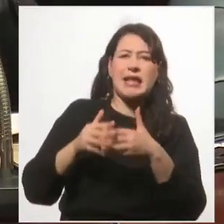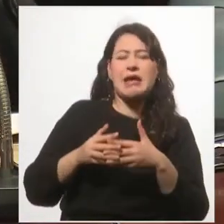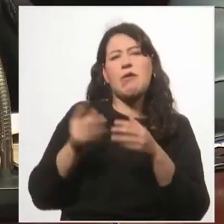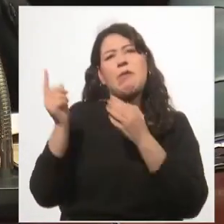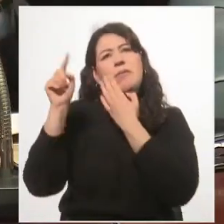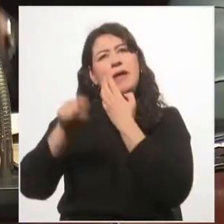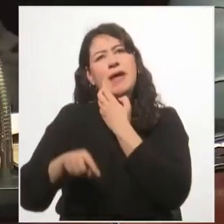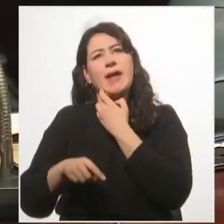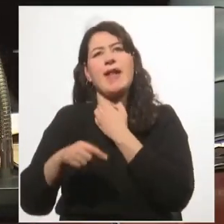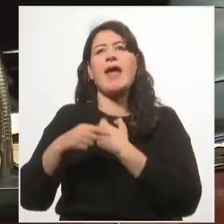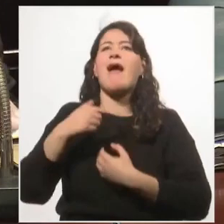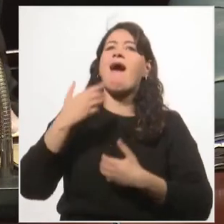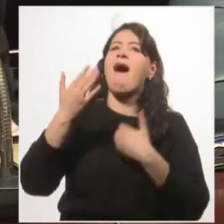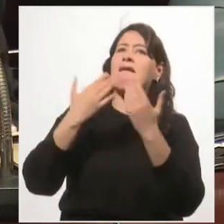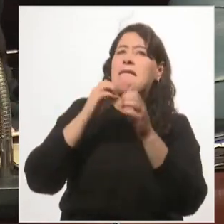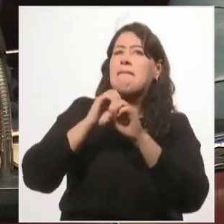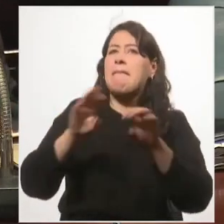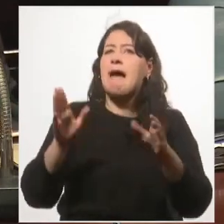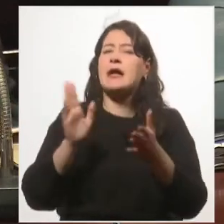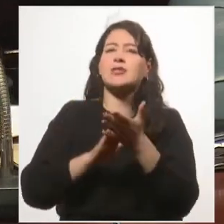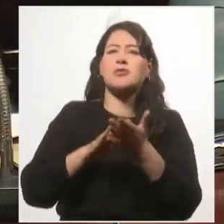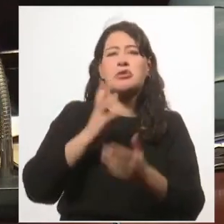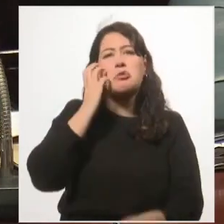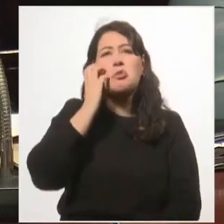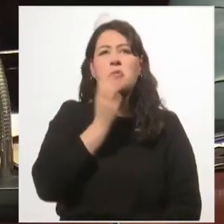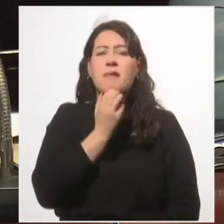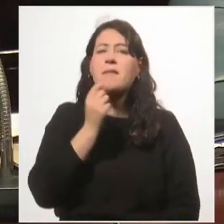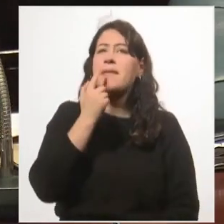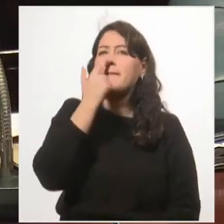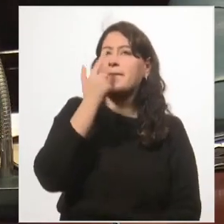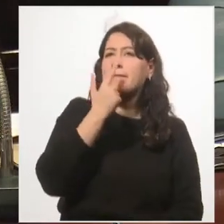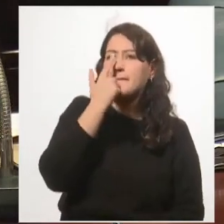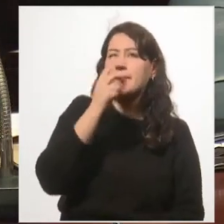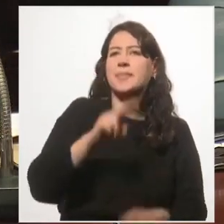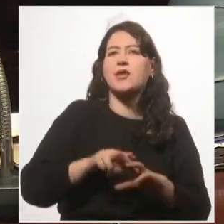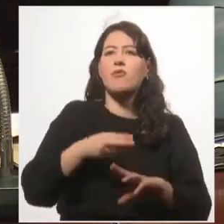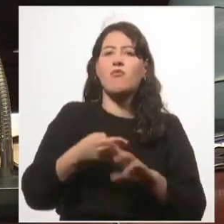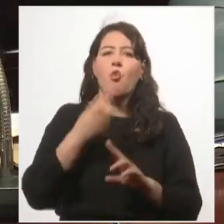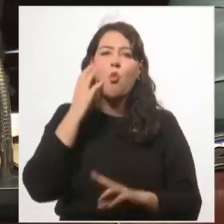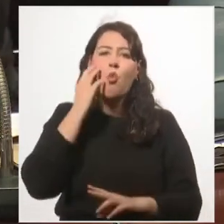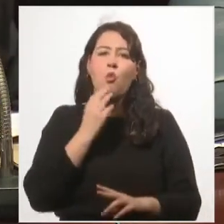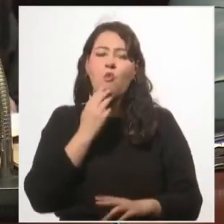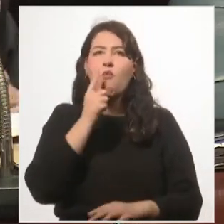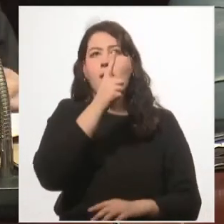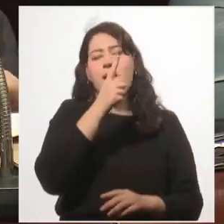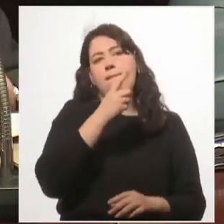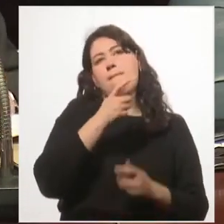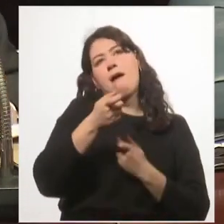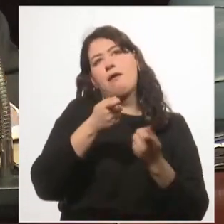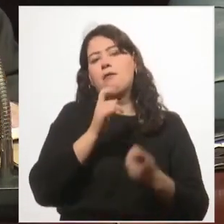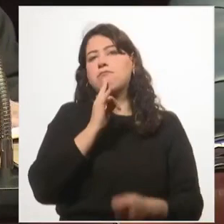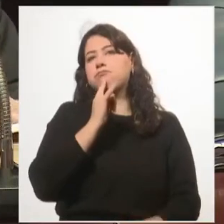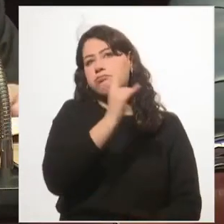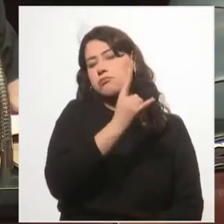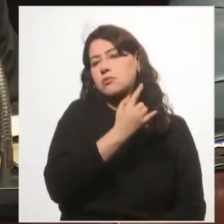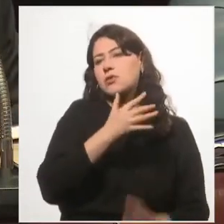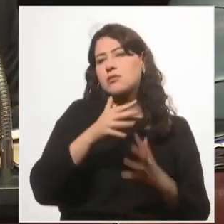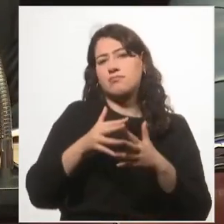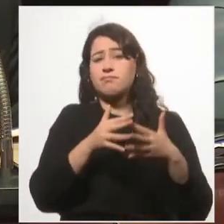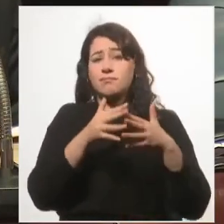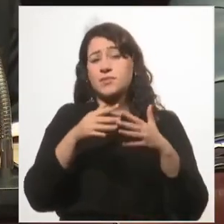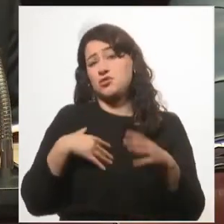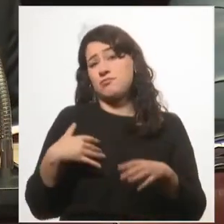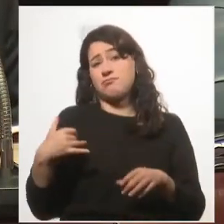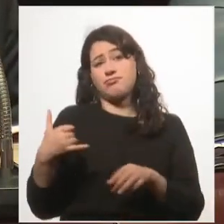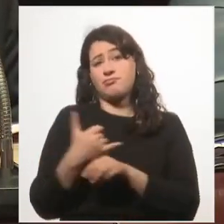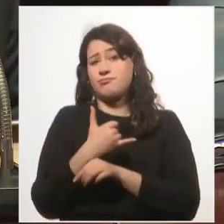a hablar mal de Cuba porque tiene interés en someter nuevamente a Cuba al dominio de los Estados Unidos. Me equivoqué,